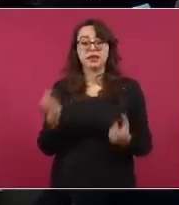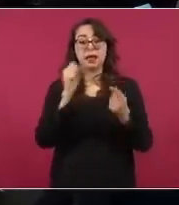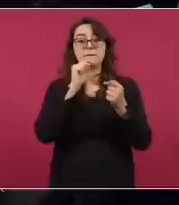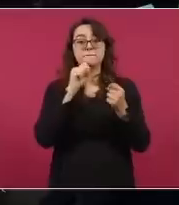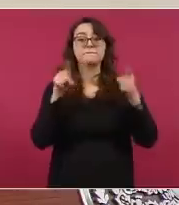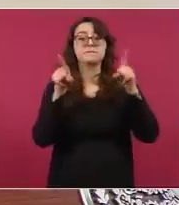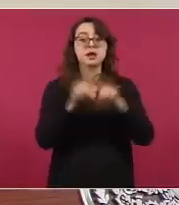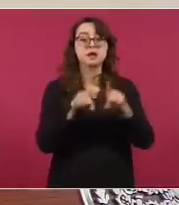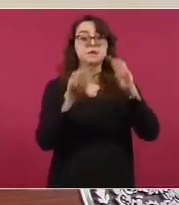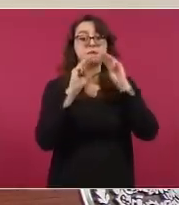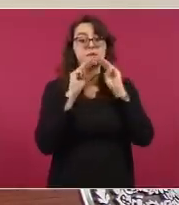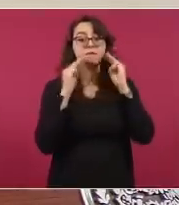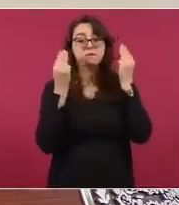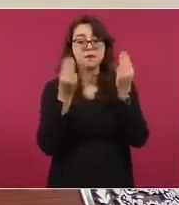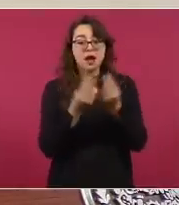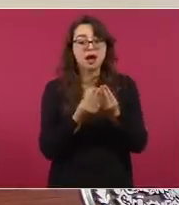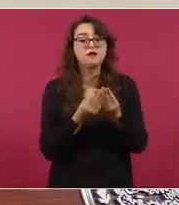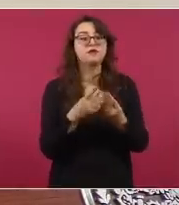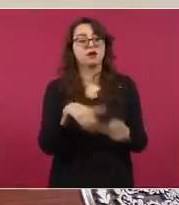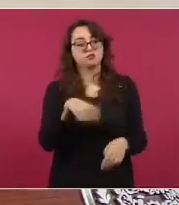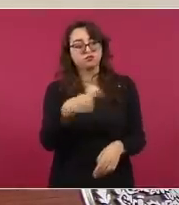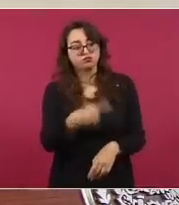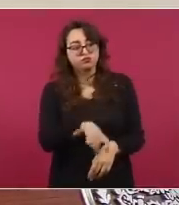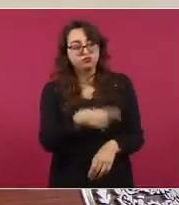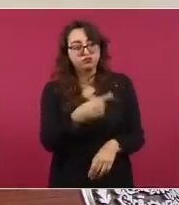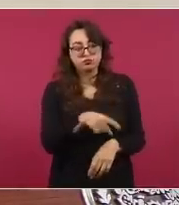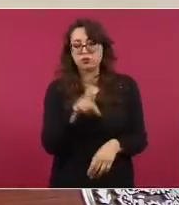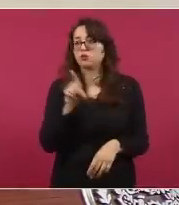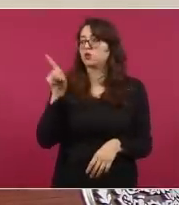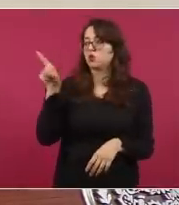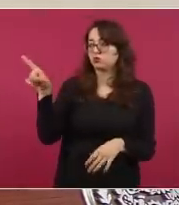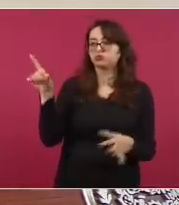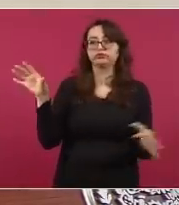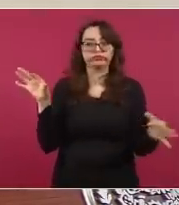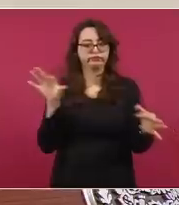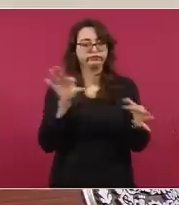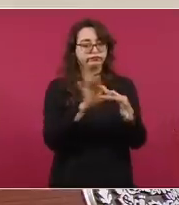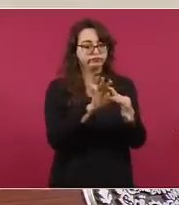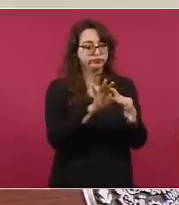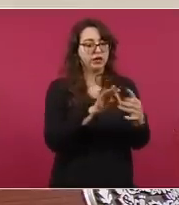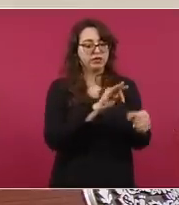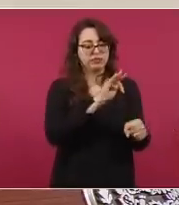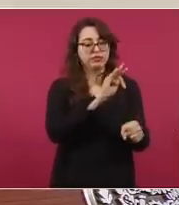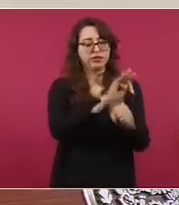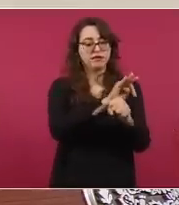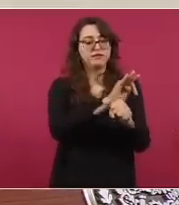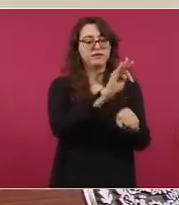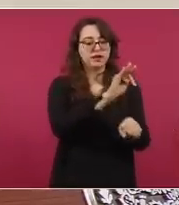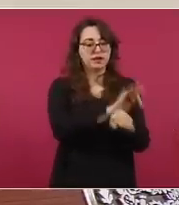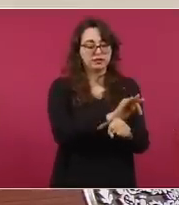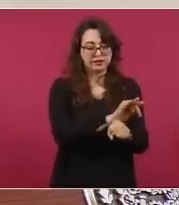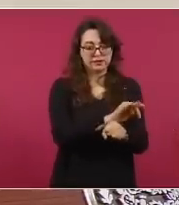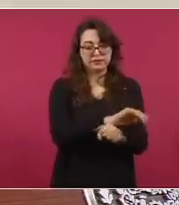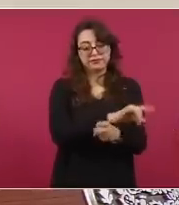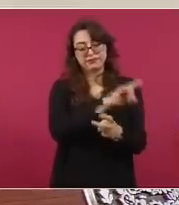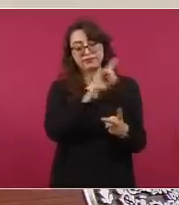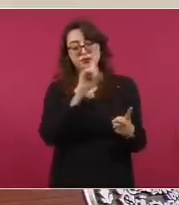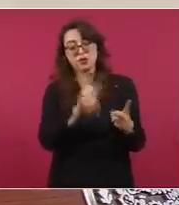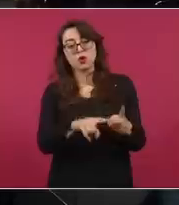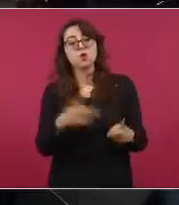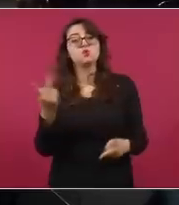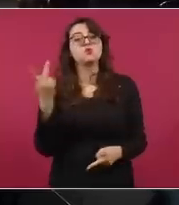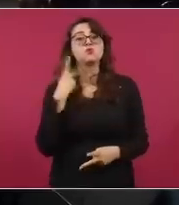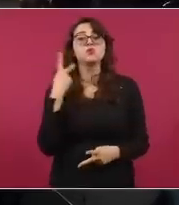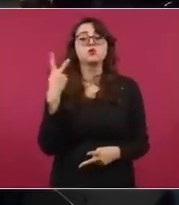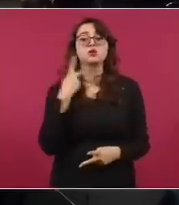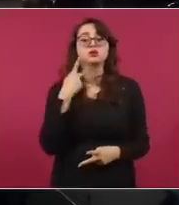de cuello blanco y de la delincuencia organizada.